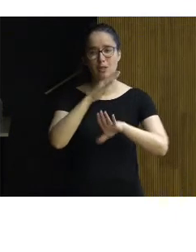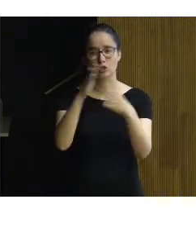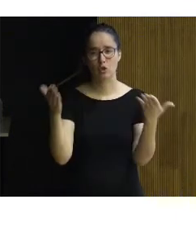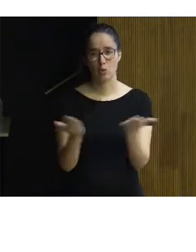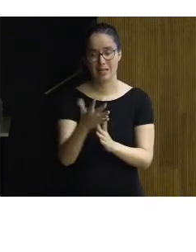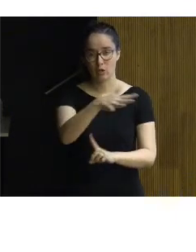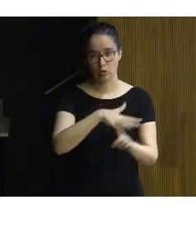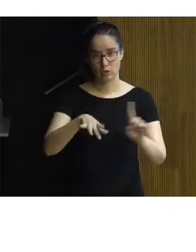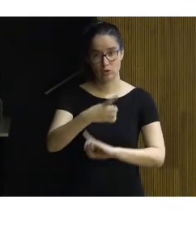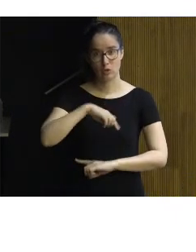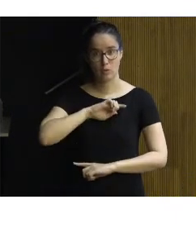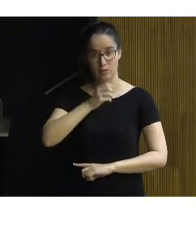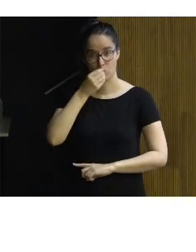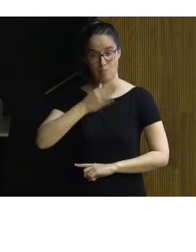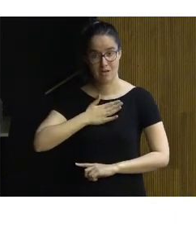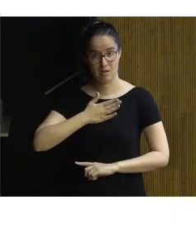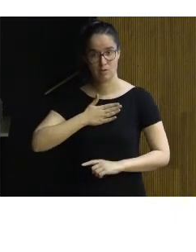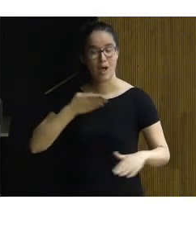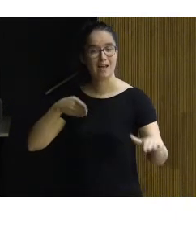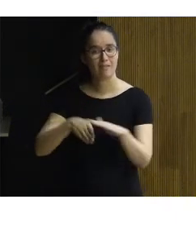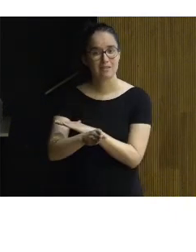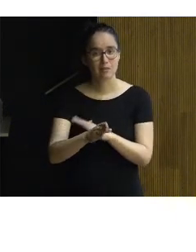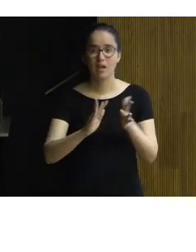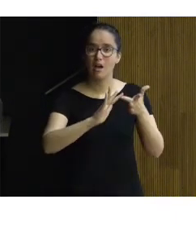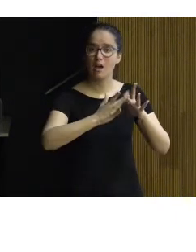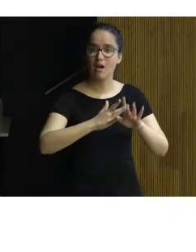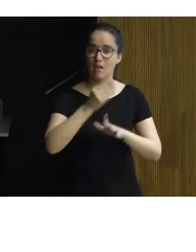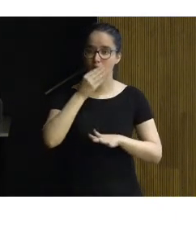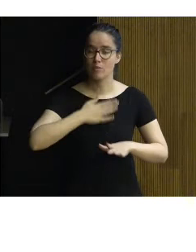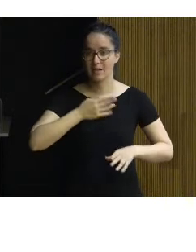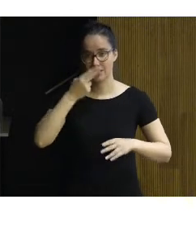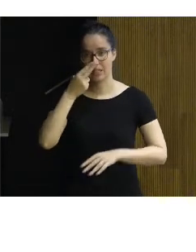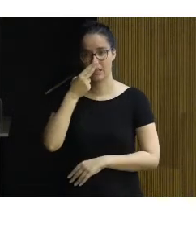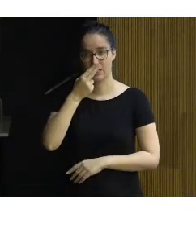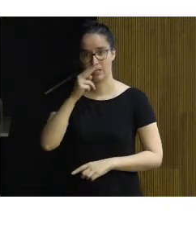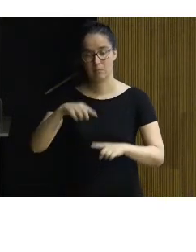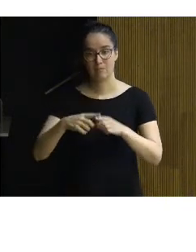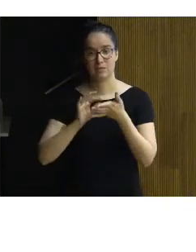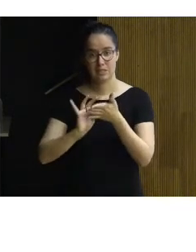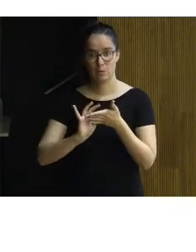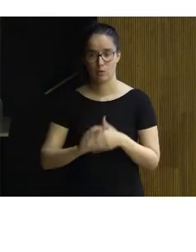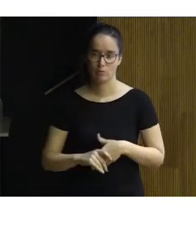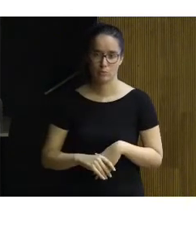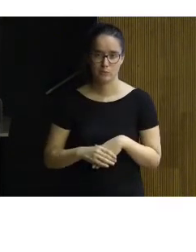insertan estos bienes, sus dotaciones de accesibilidad y la interconexión entre los bienes de interés y los servicios.